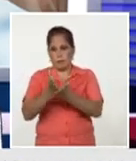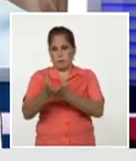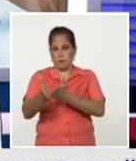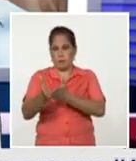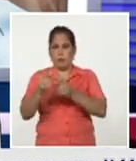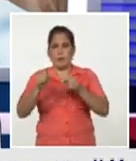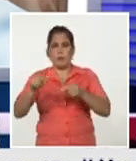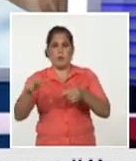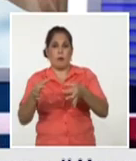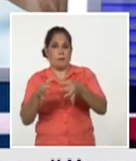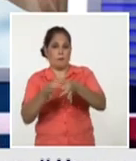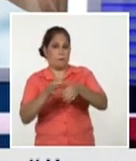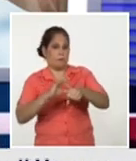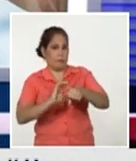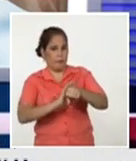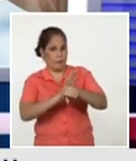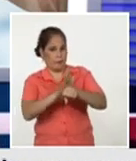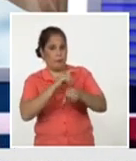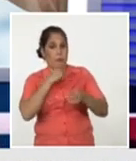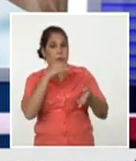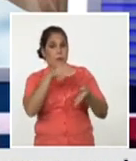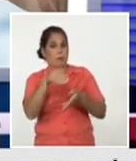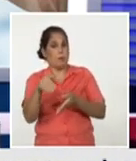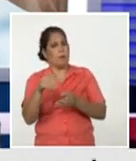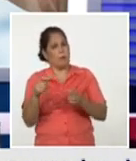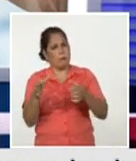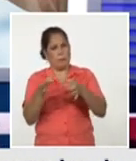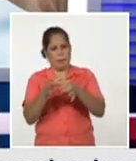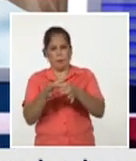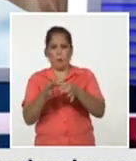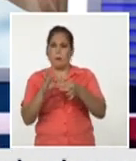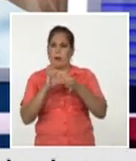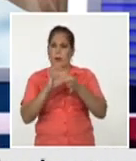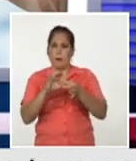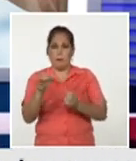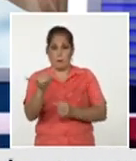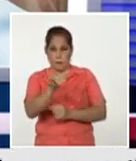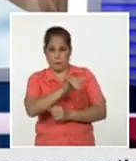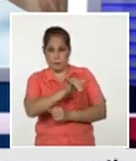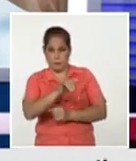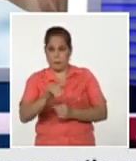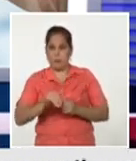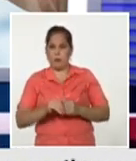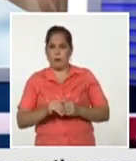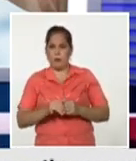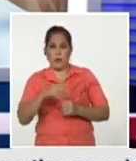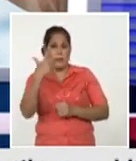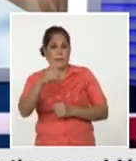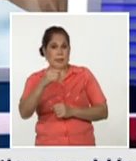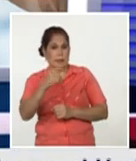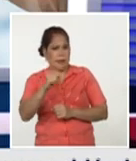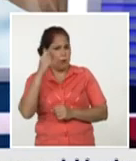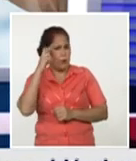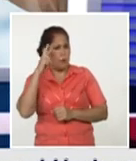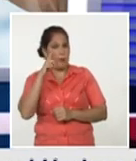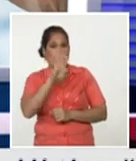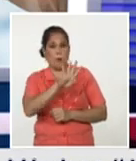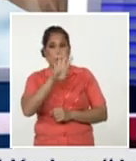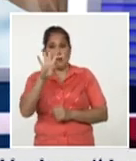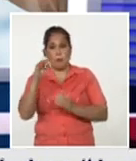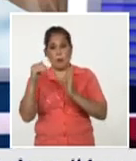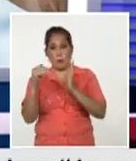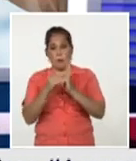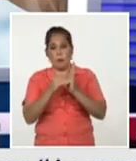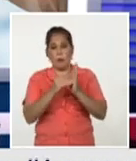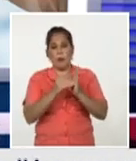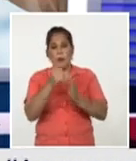de casos en reducir el número de fallecidos en reducir el número de casos graves entonces este ensayo si recuerdan incluye a 44.010 sujetos